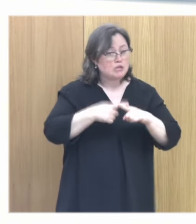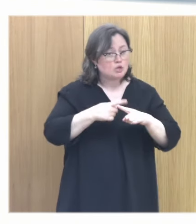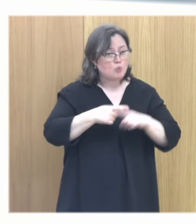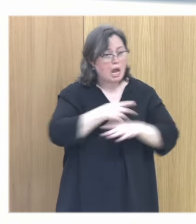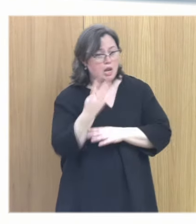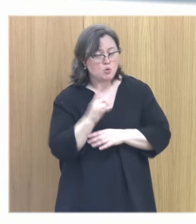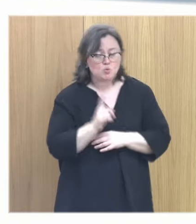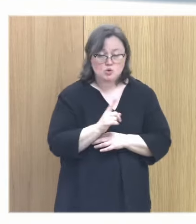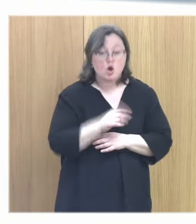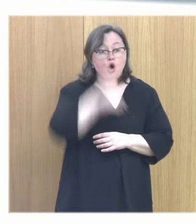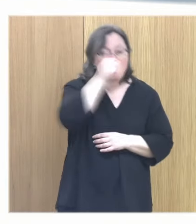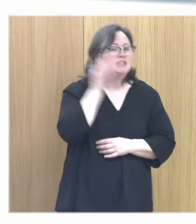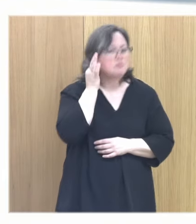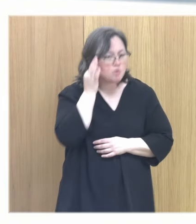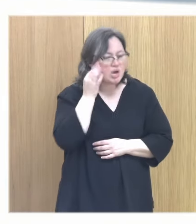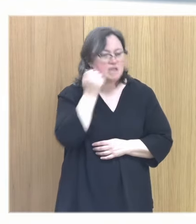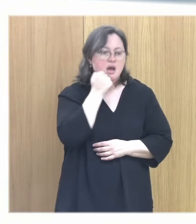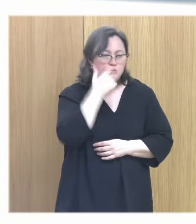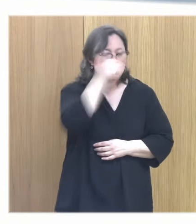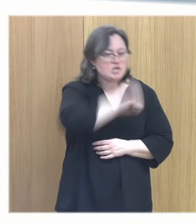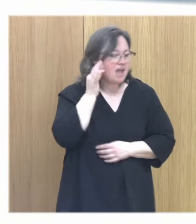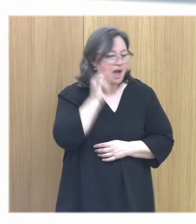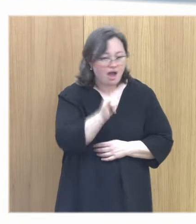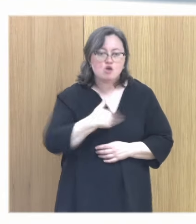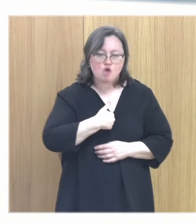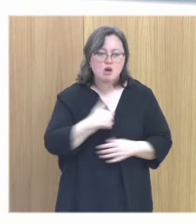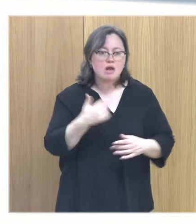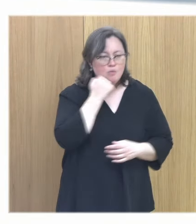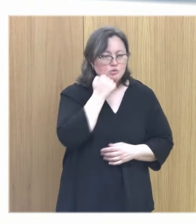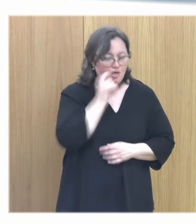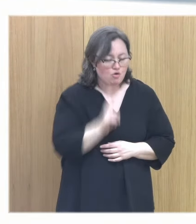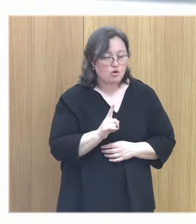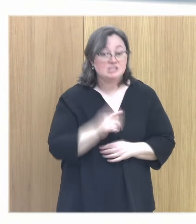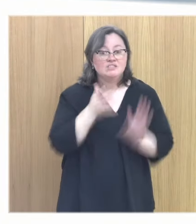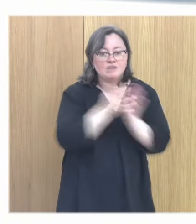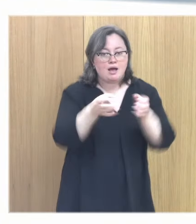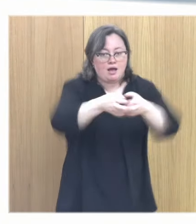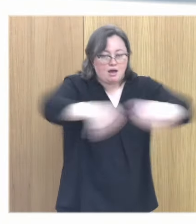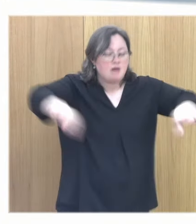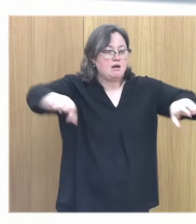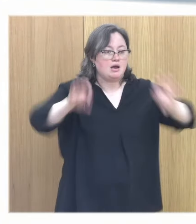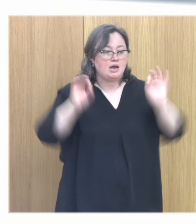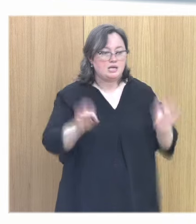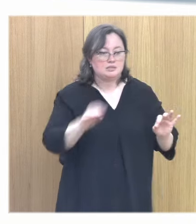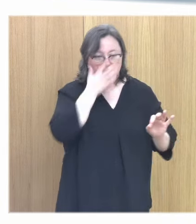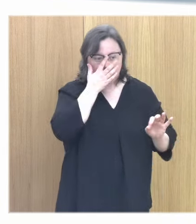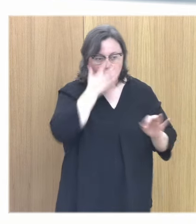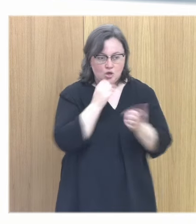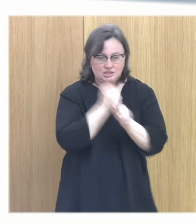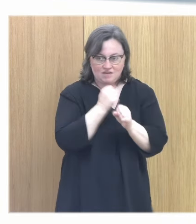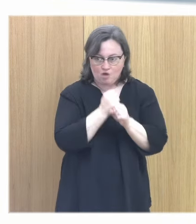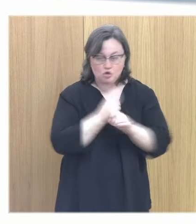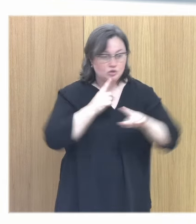Hay hombres y mujeres que abusan de niños y de niñas. Entonces, tenemos que separar, para trabajar en el abuso